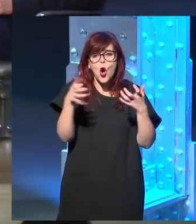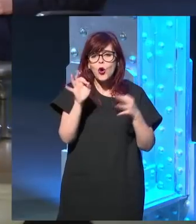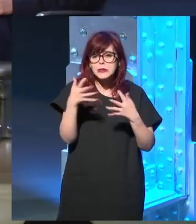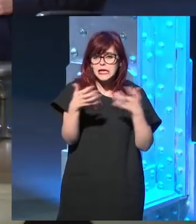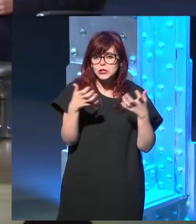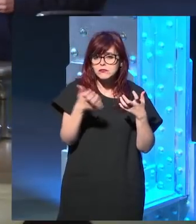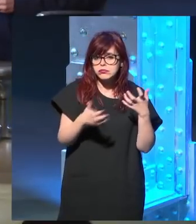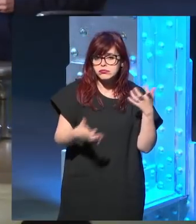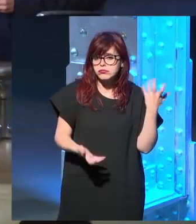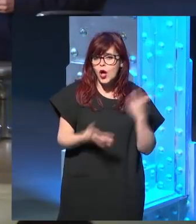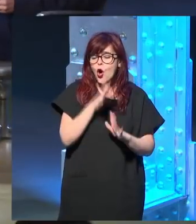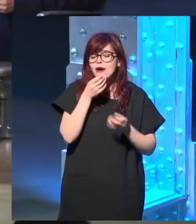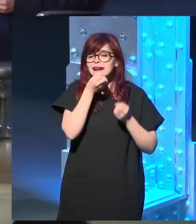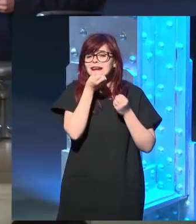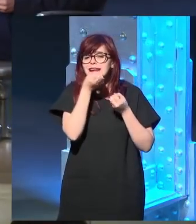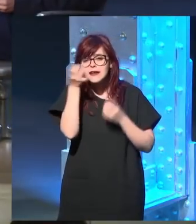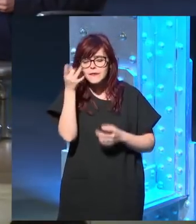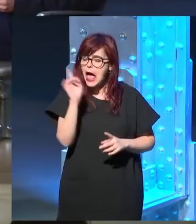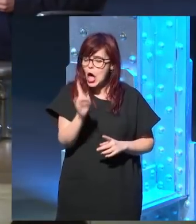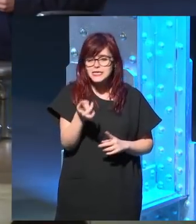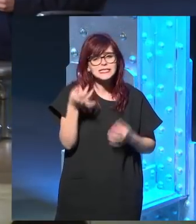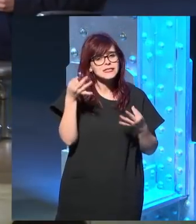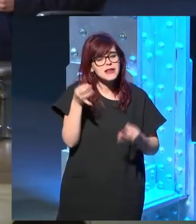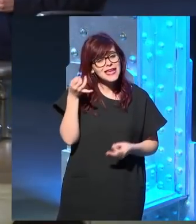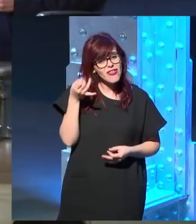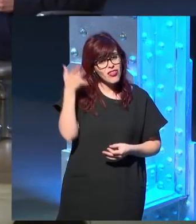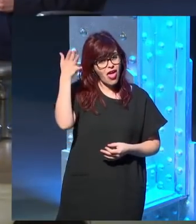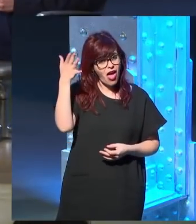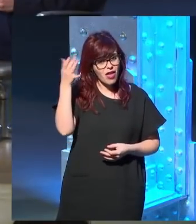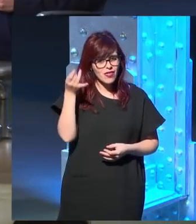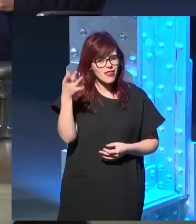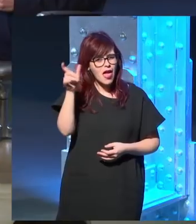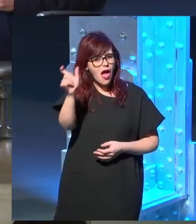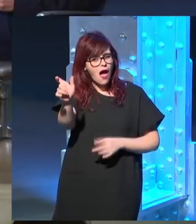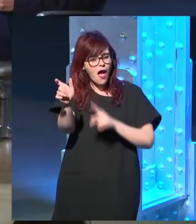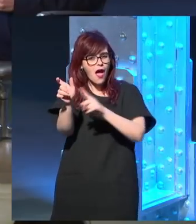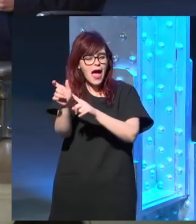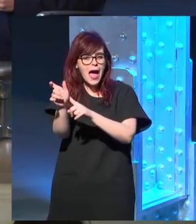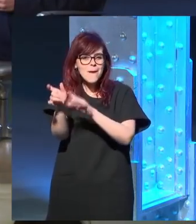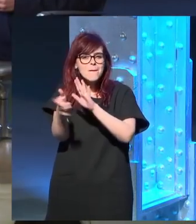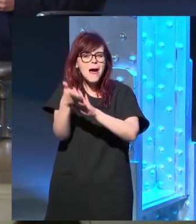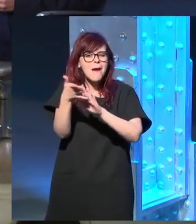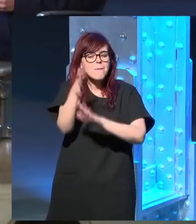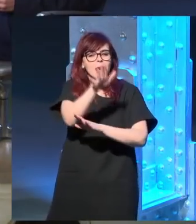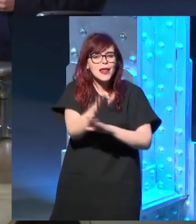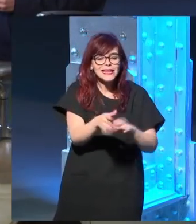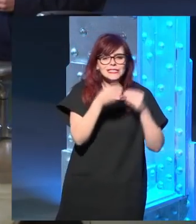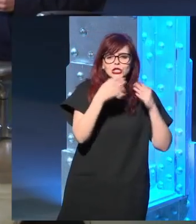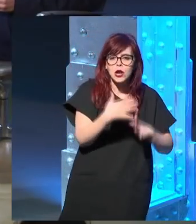No, empiezo con una idea que apunta a una historia, ¿no?